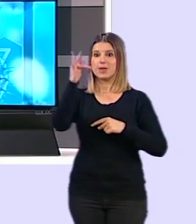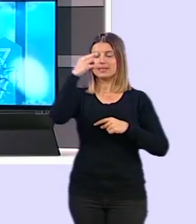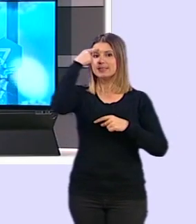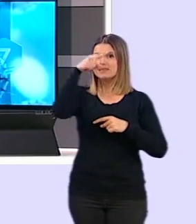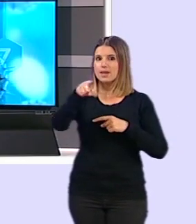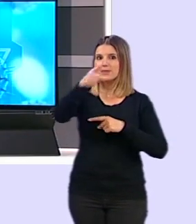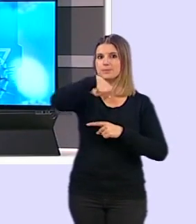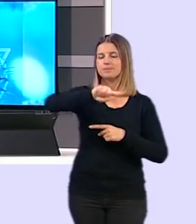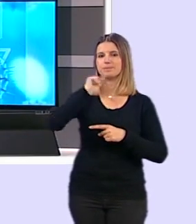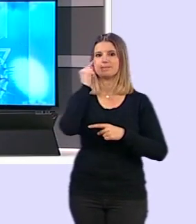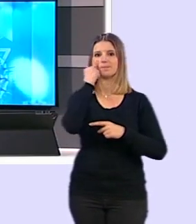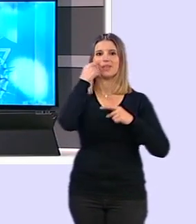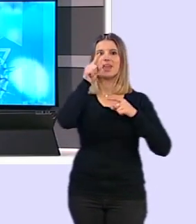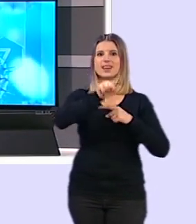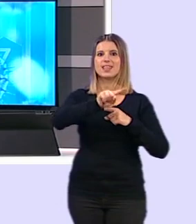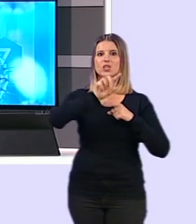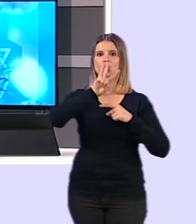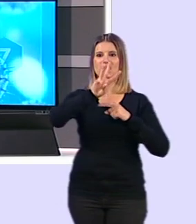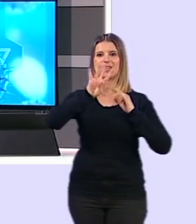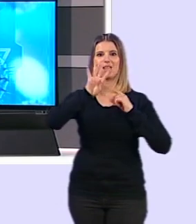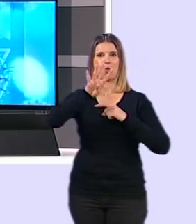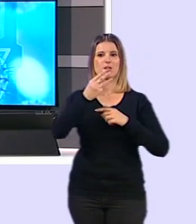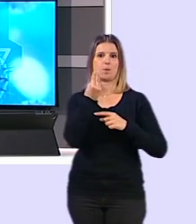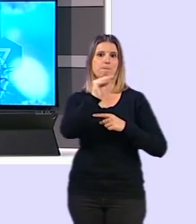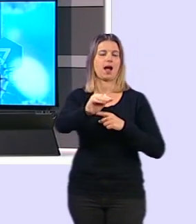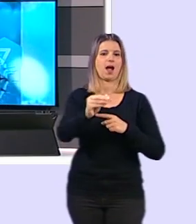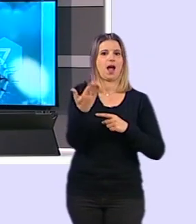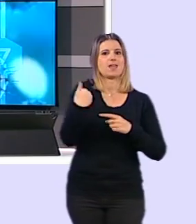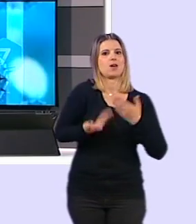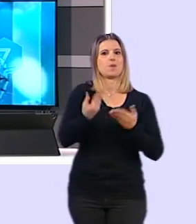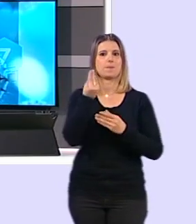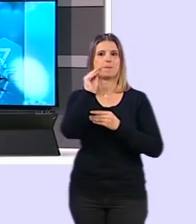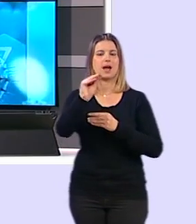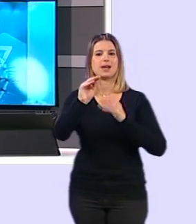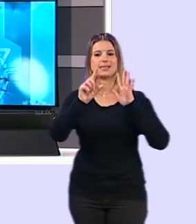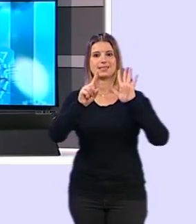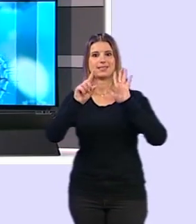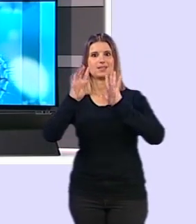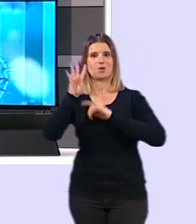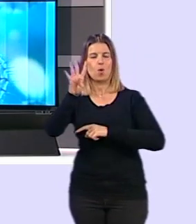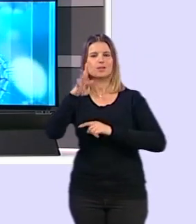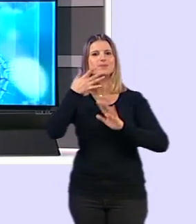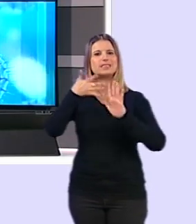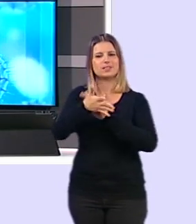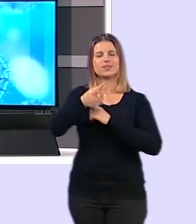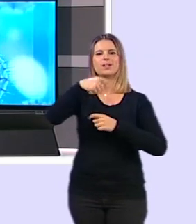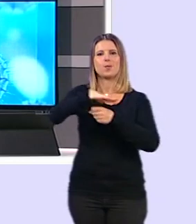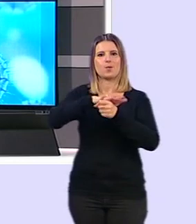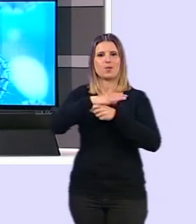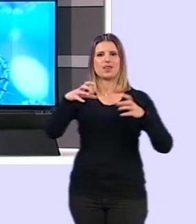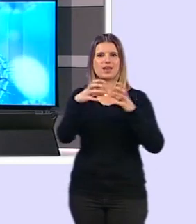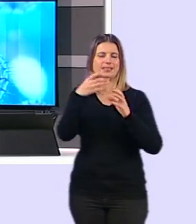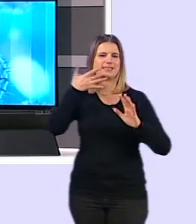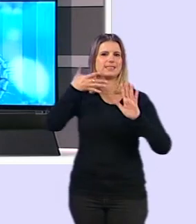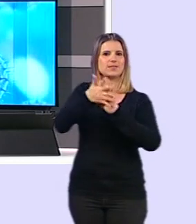se ha conocido que de los 134 casos nuevos de ayer a hoy, 64 se han producido en nuestra provincia,